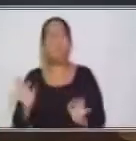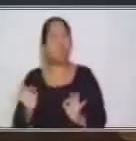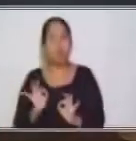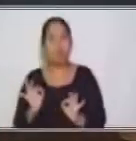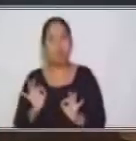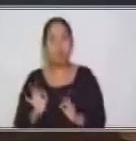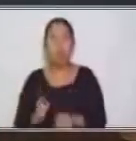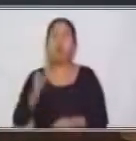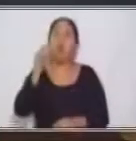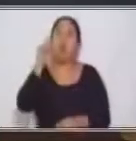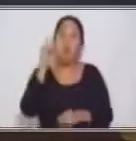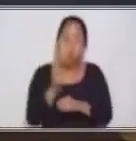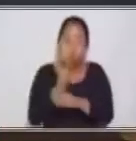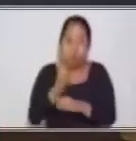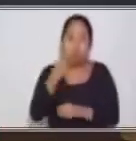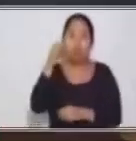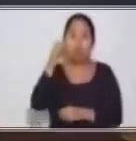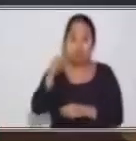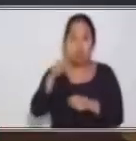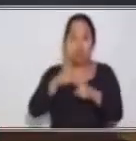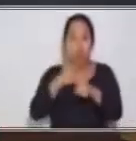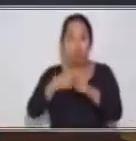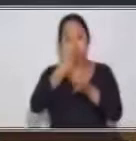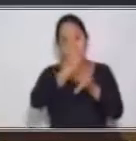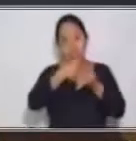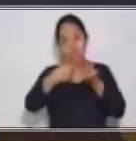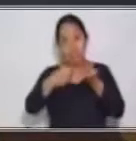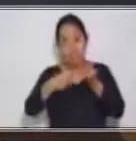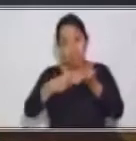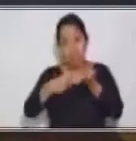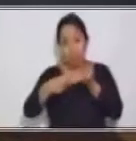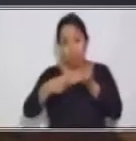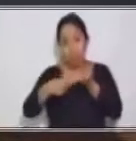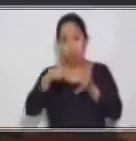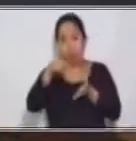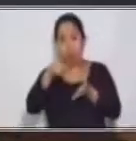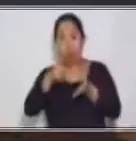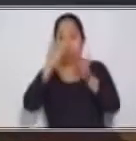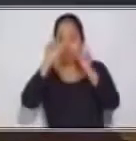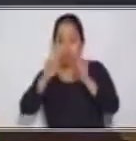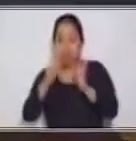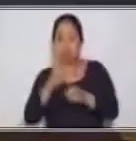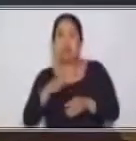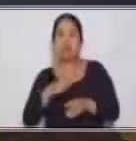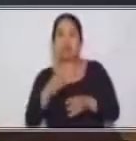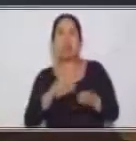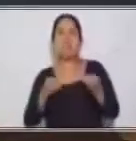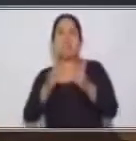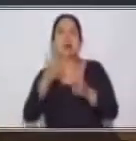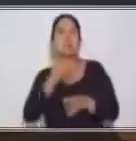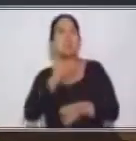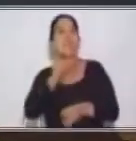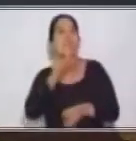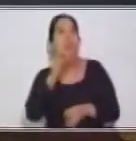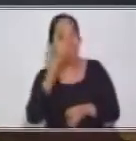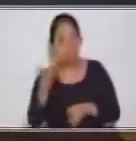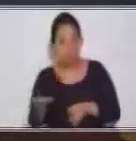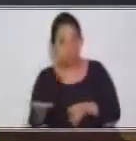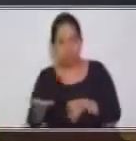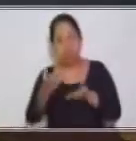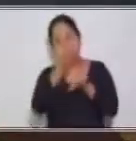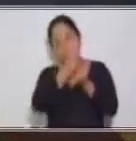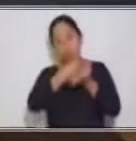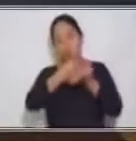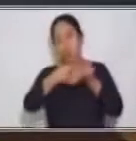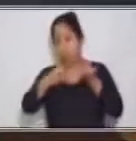aplíquelo porque en realidad a la hora de una redacción de textos, usted puede tener una facilidad aún mejor para poder llevar